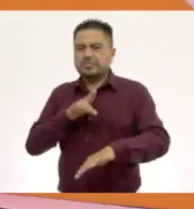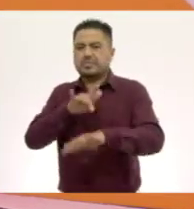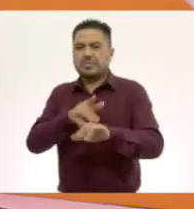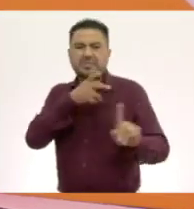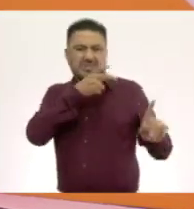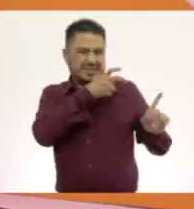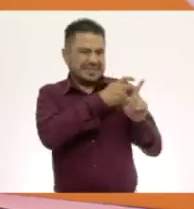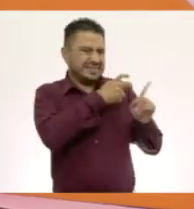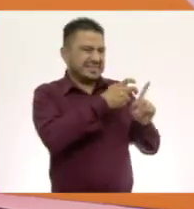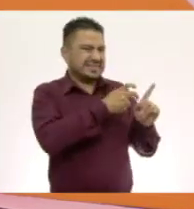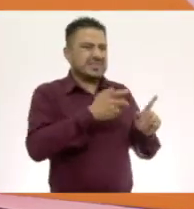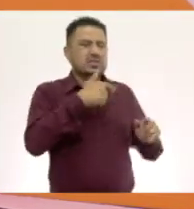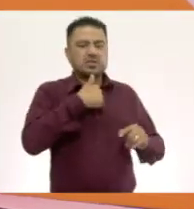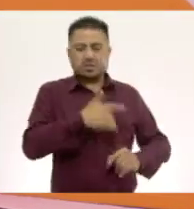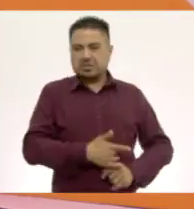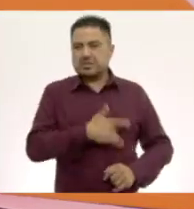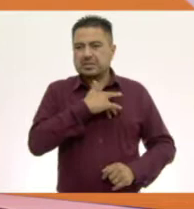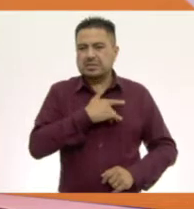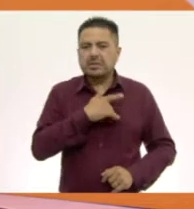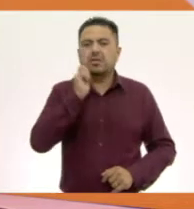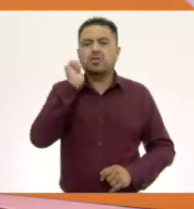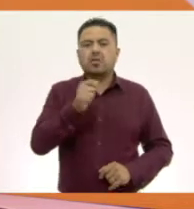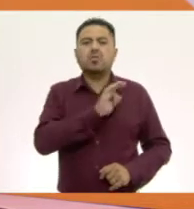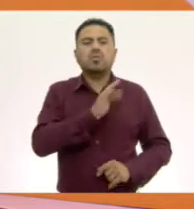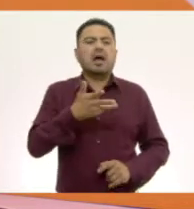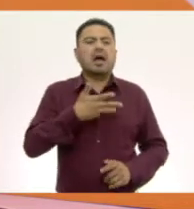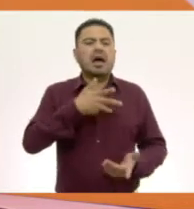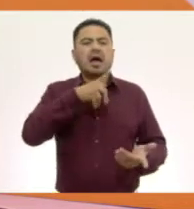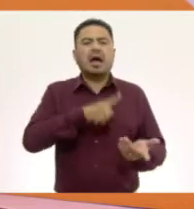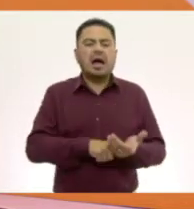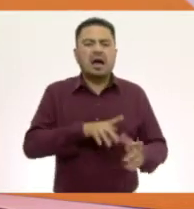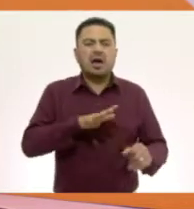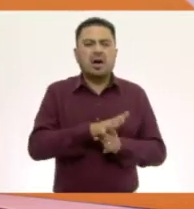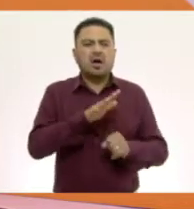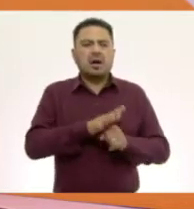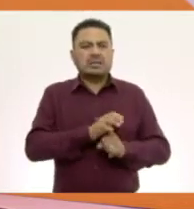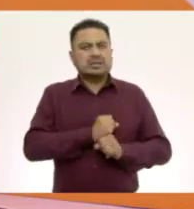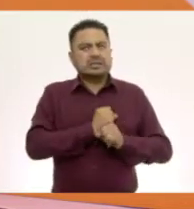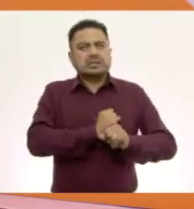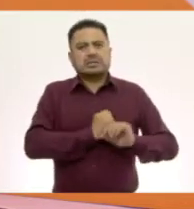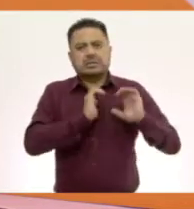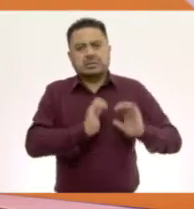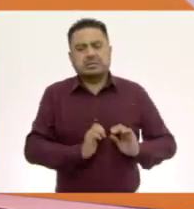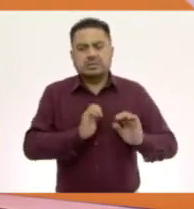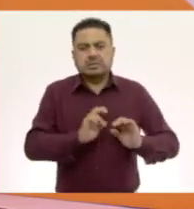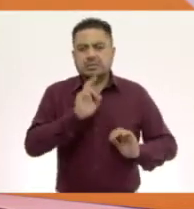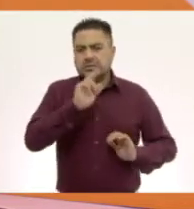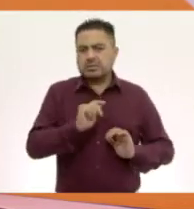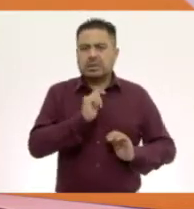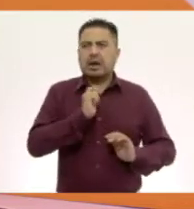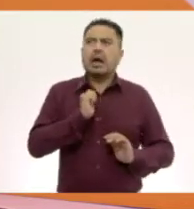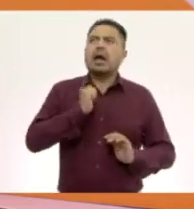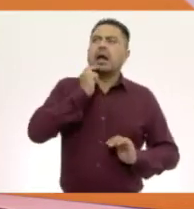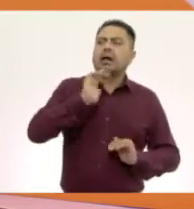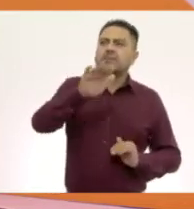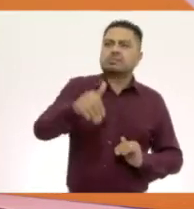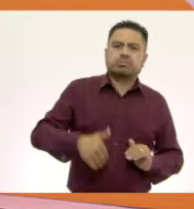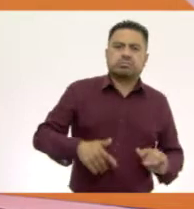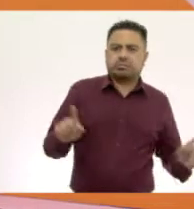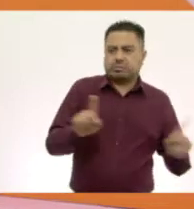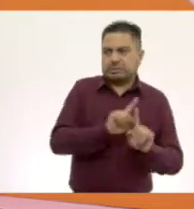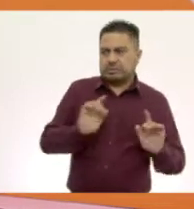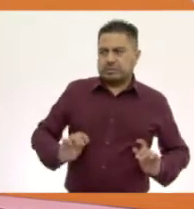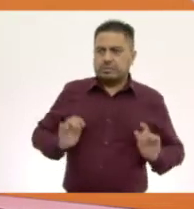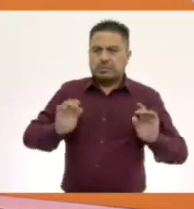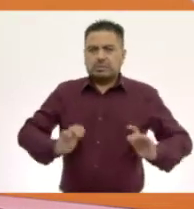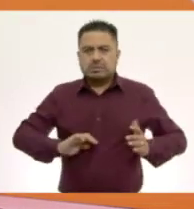lo que yo siento, puedo tener la precaución de no arriesgarme. Es decir, como